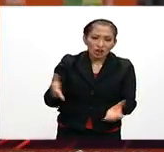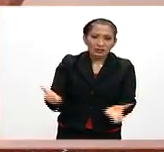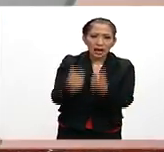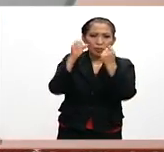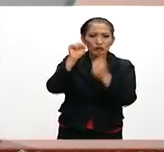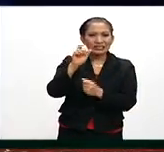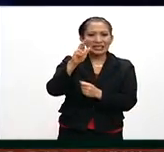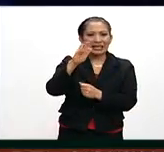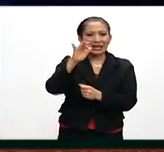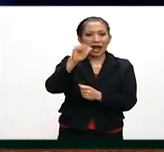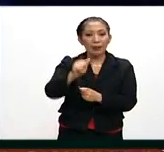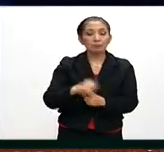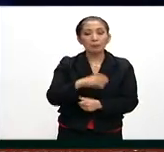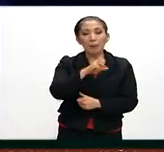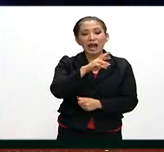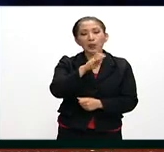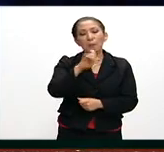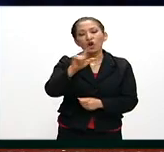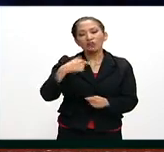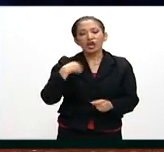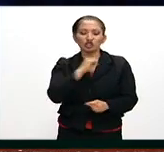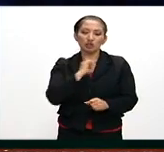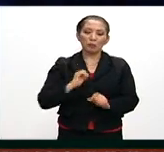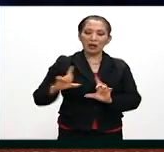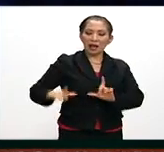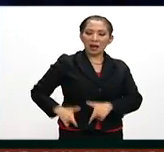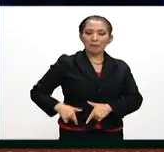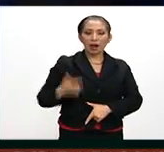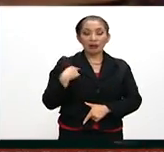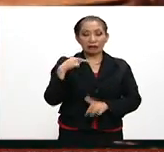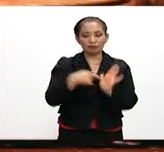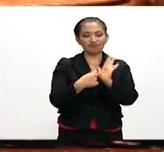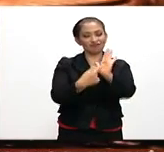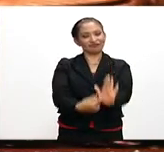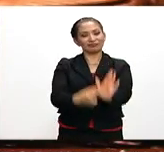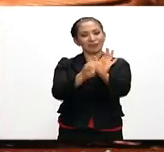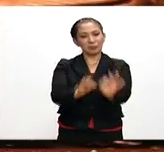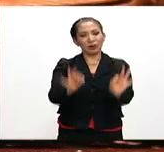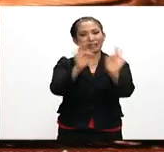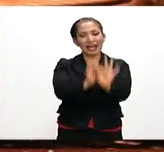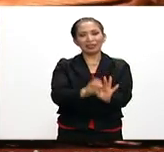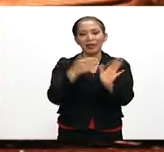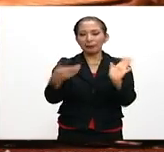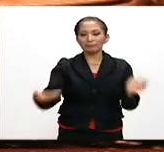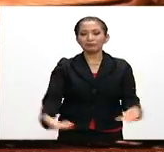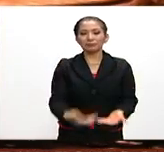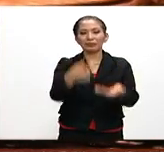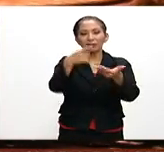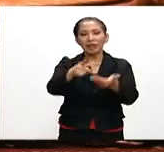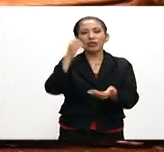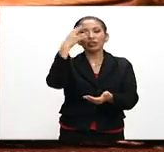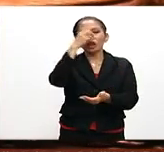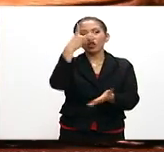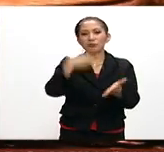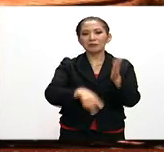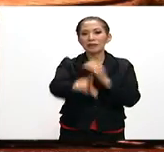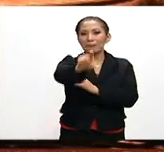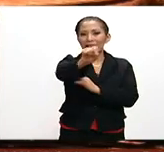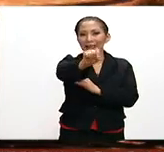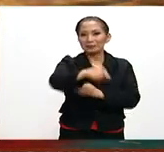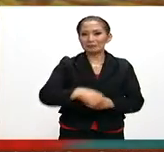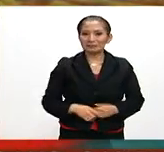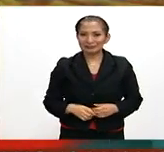Siria. Mario Bros. y los supercampeones son los protagonistas en la presentación de Tokio 2020.